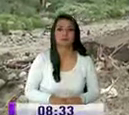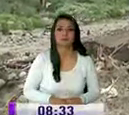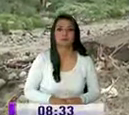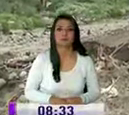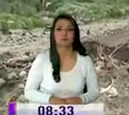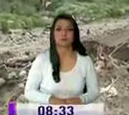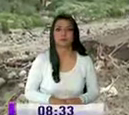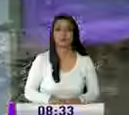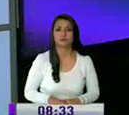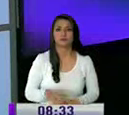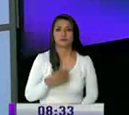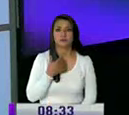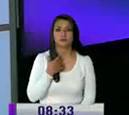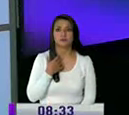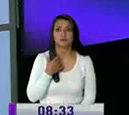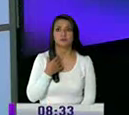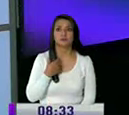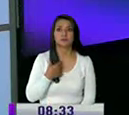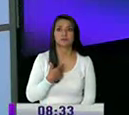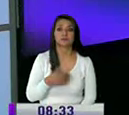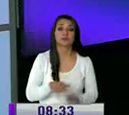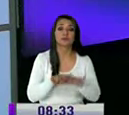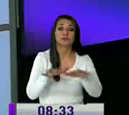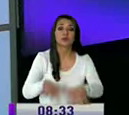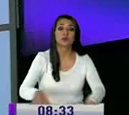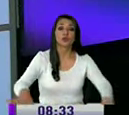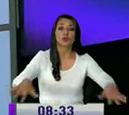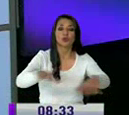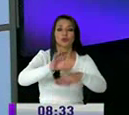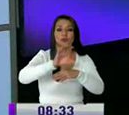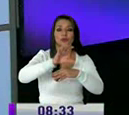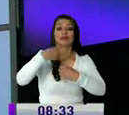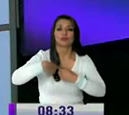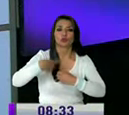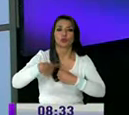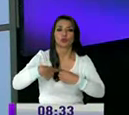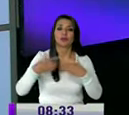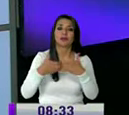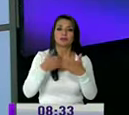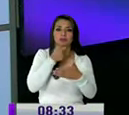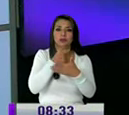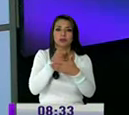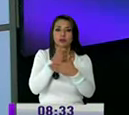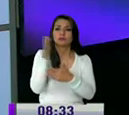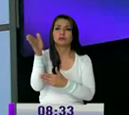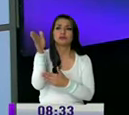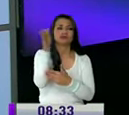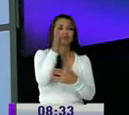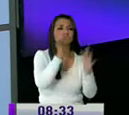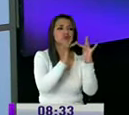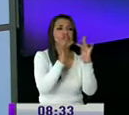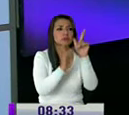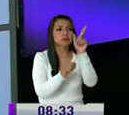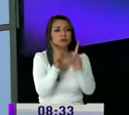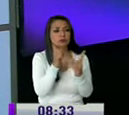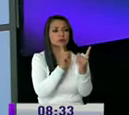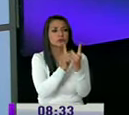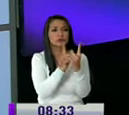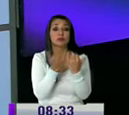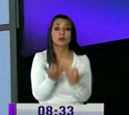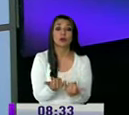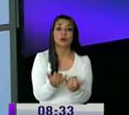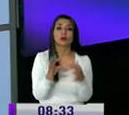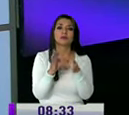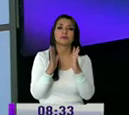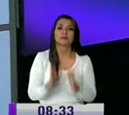Vintimilla desplegados en toda la ciudad nuestros equipos patrullando mirando contactando y hablando con ustedes vecinos es tiempo de irnos con